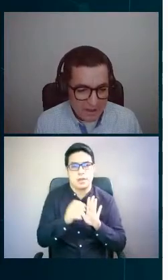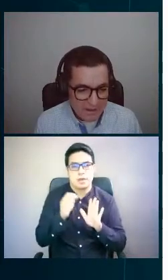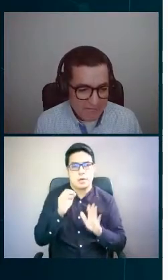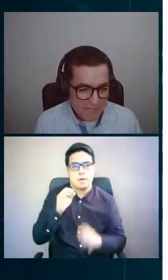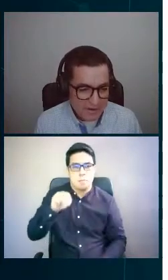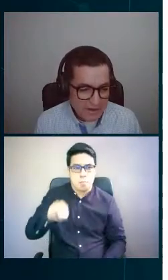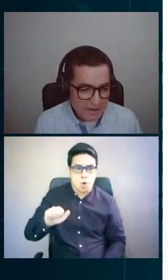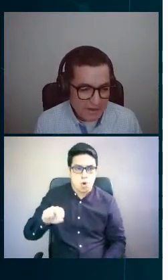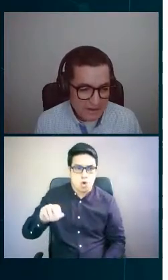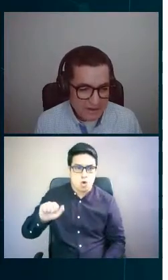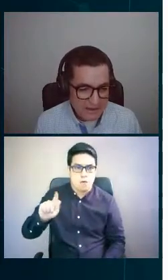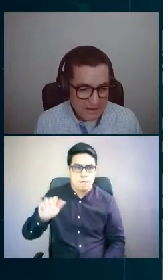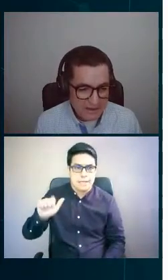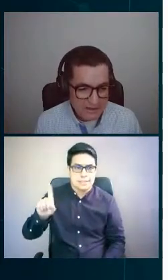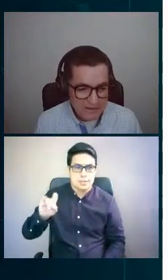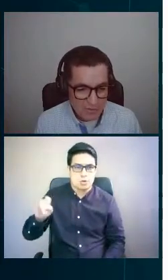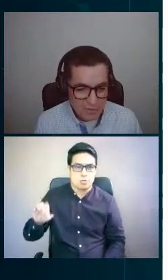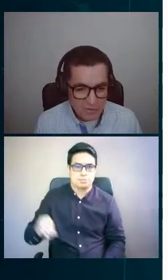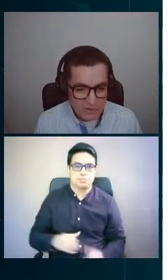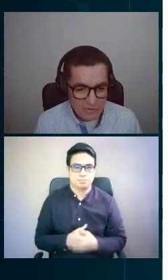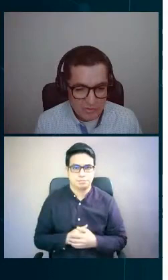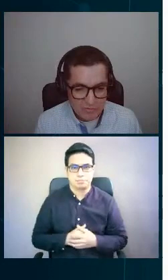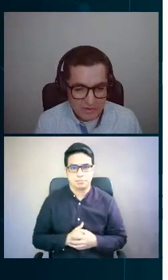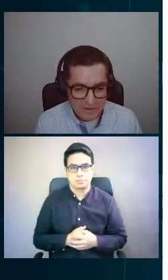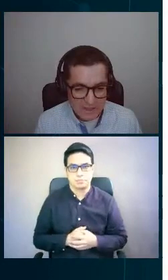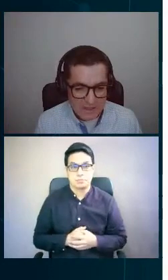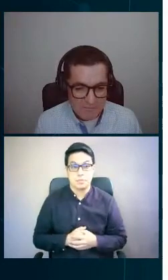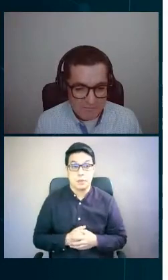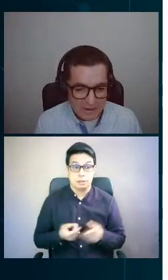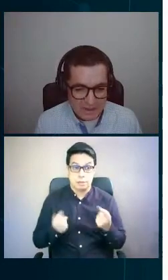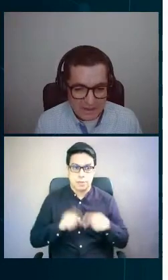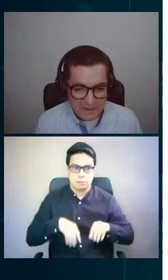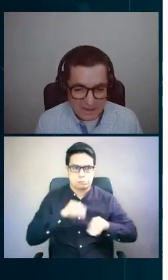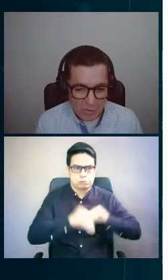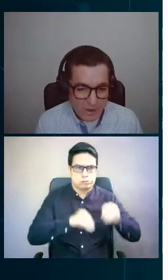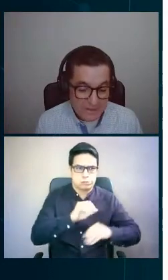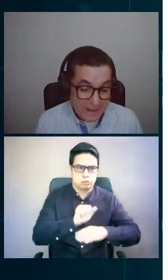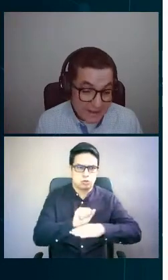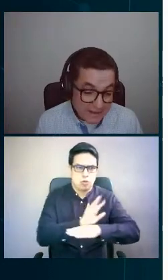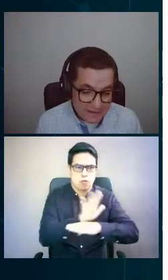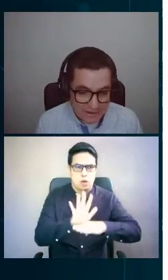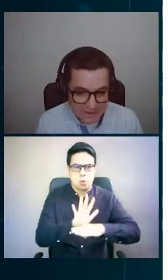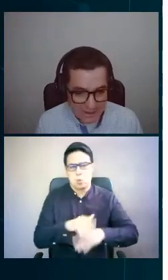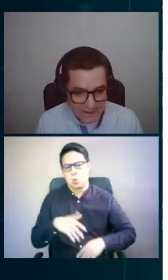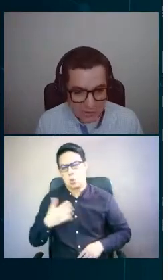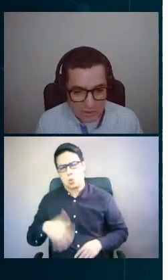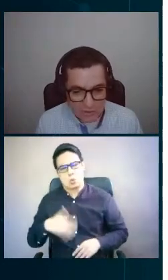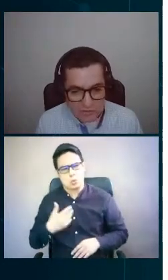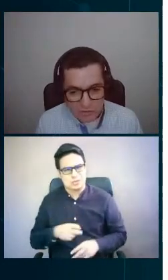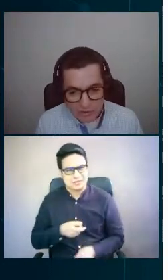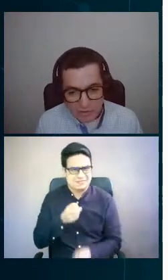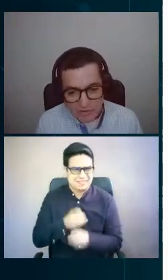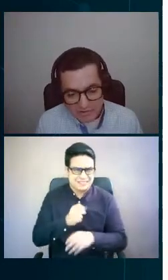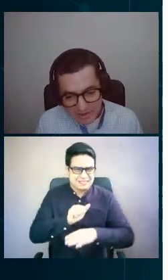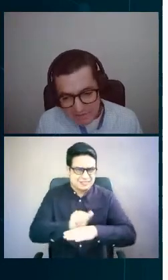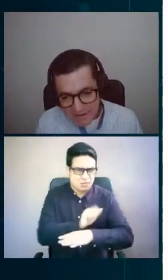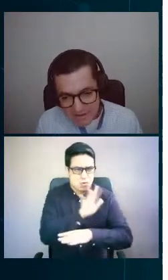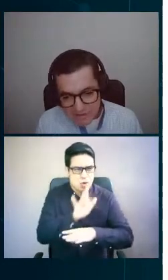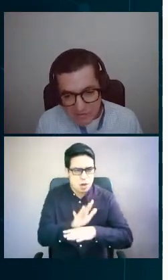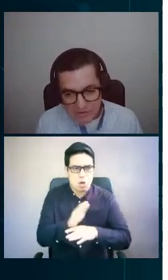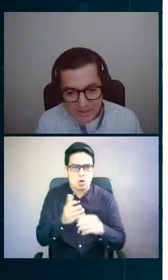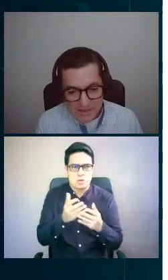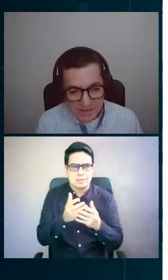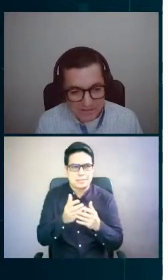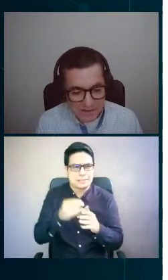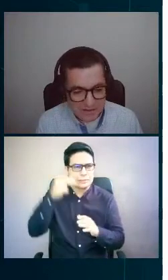por acá fue el desarrollo del software para guardar los datos históricos, hacer la